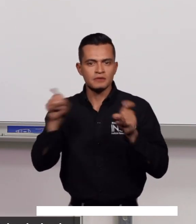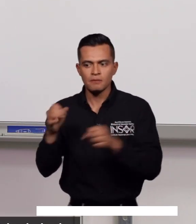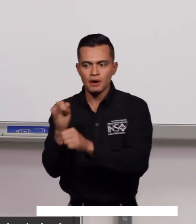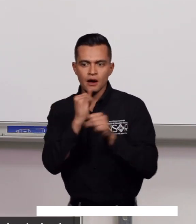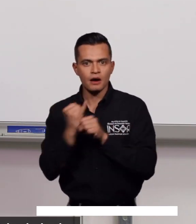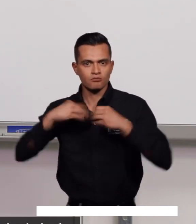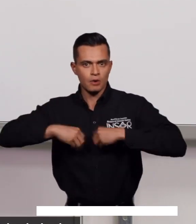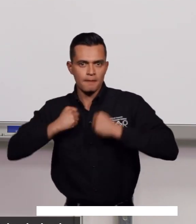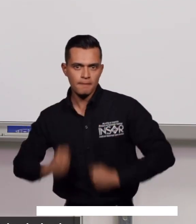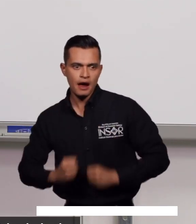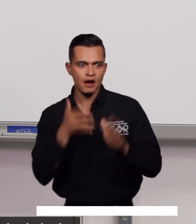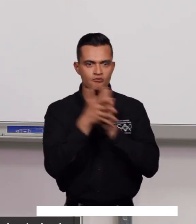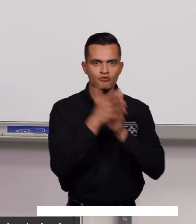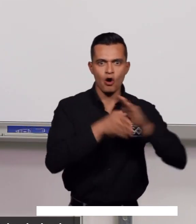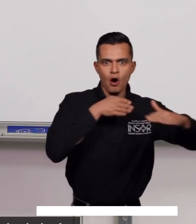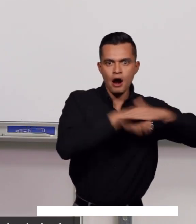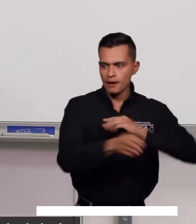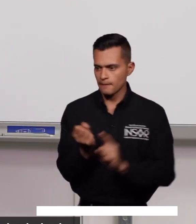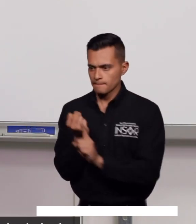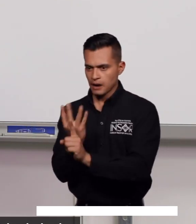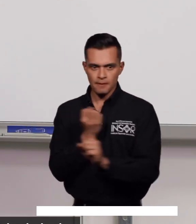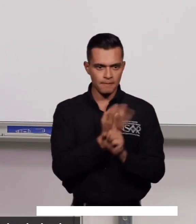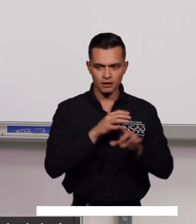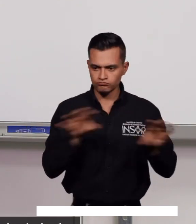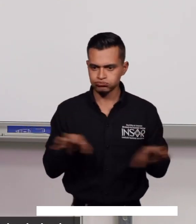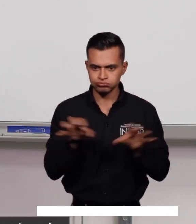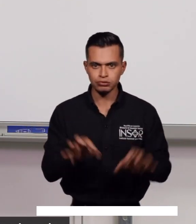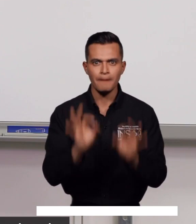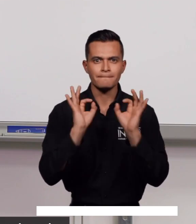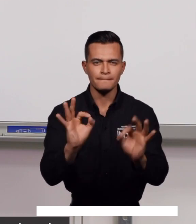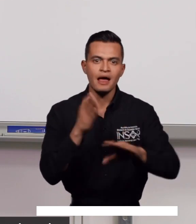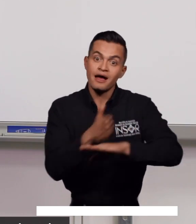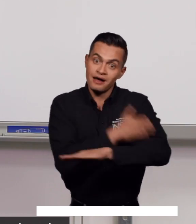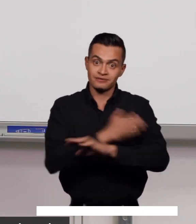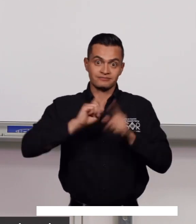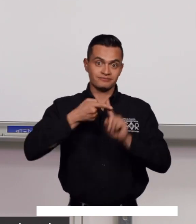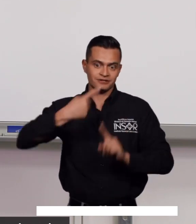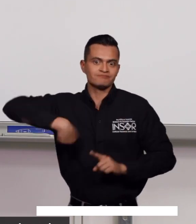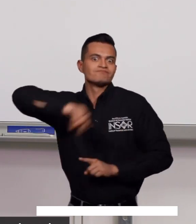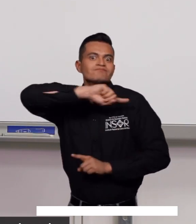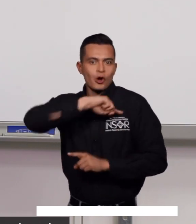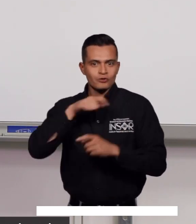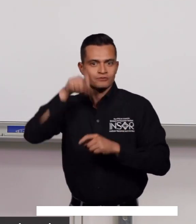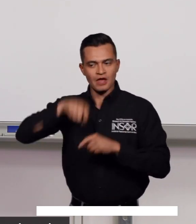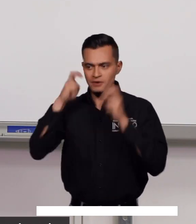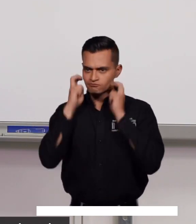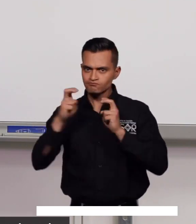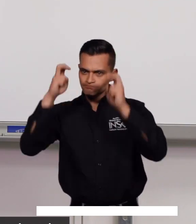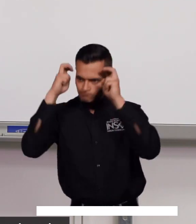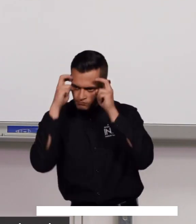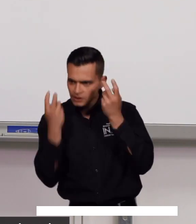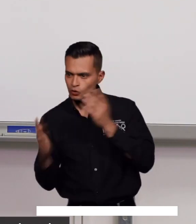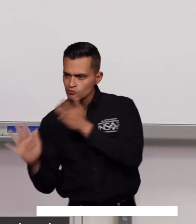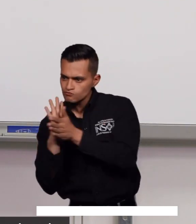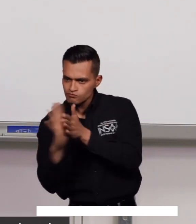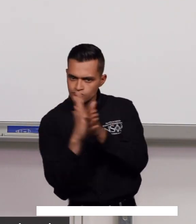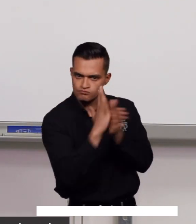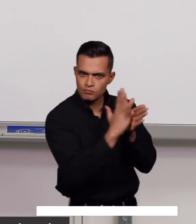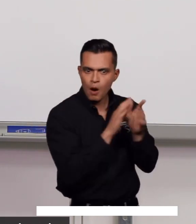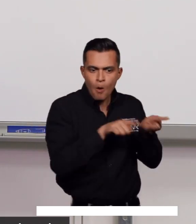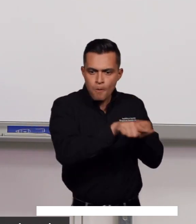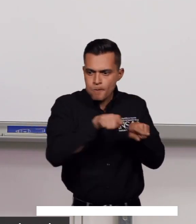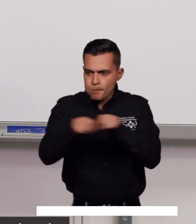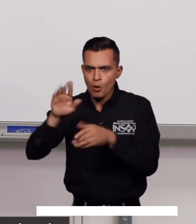fortalecimiento institucional y en accesibilidad a información depende del conocimiento que tengamos sobre la población sorda